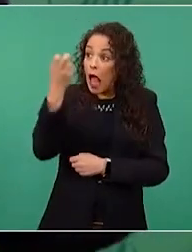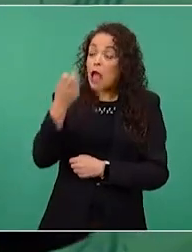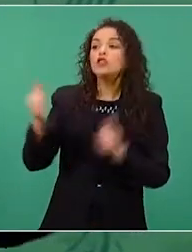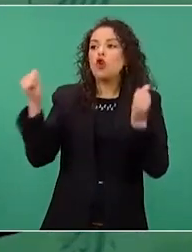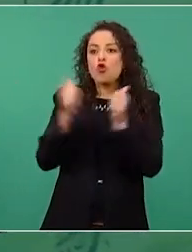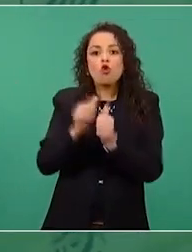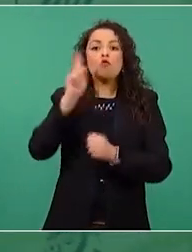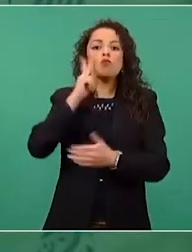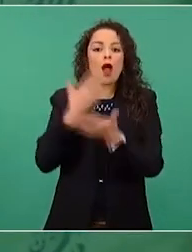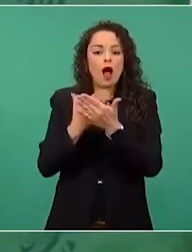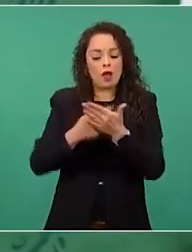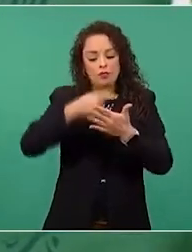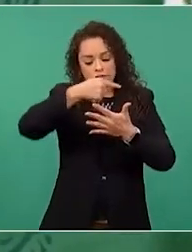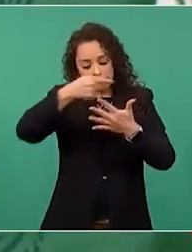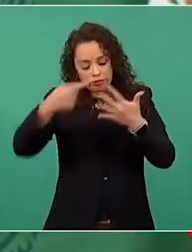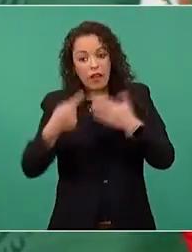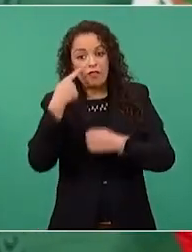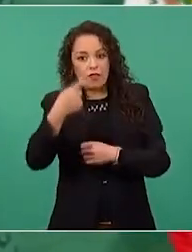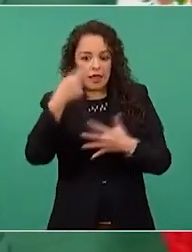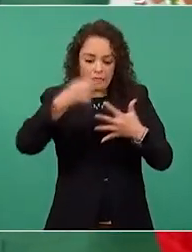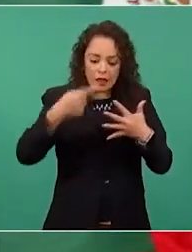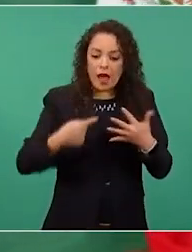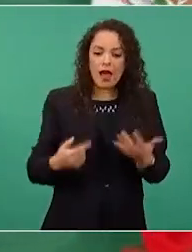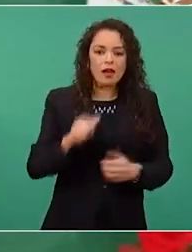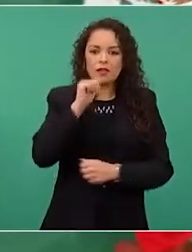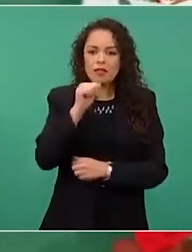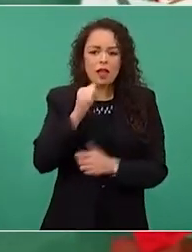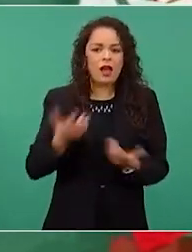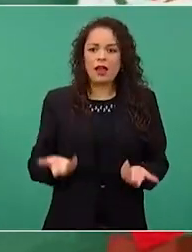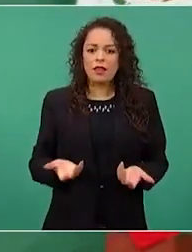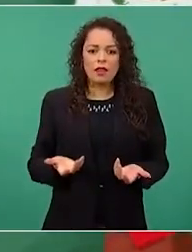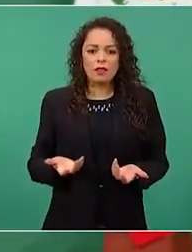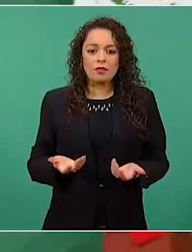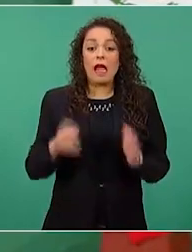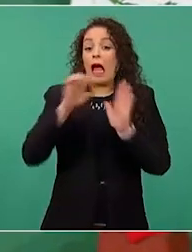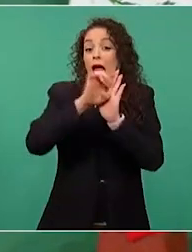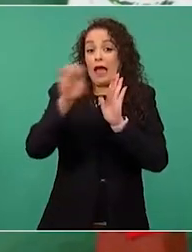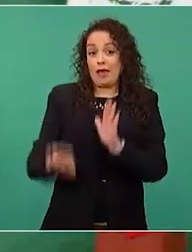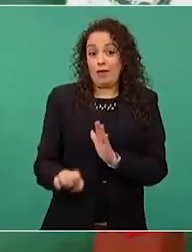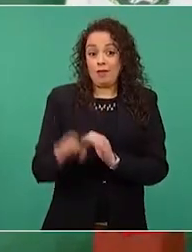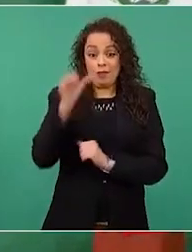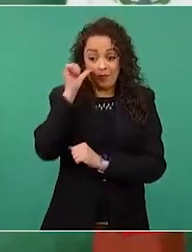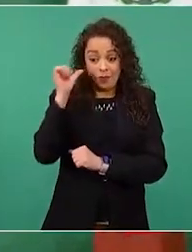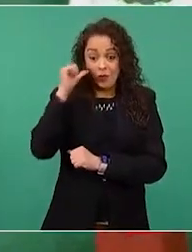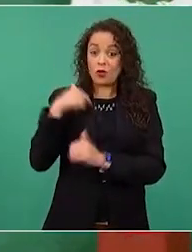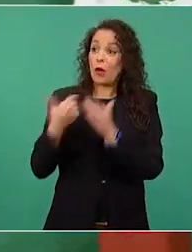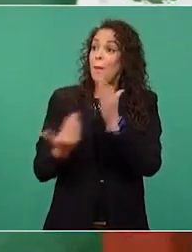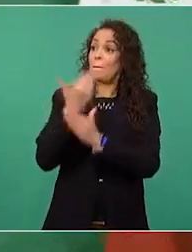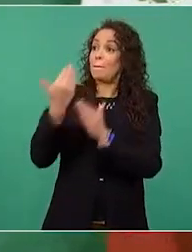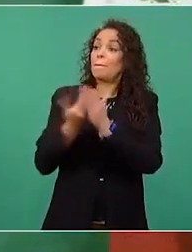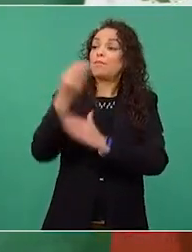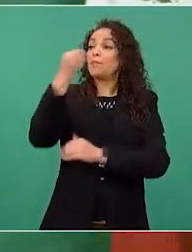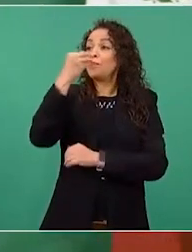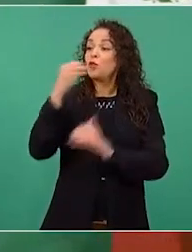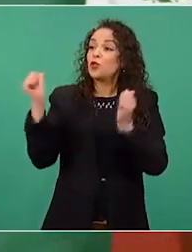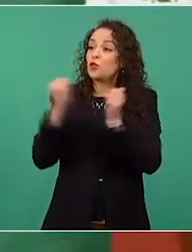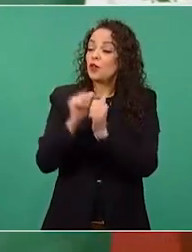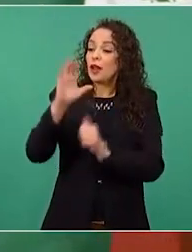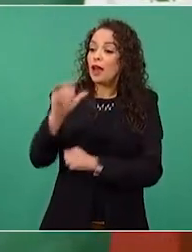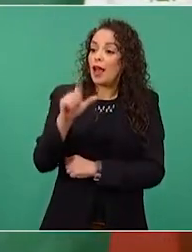desayuno con Carlos así y que aparecen…